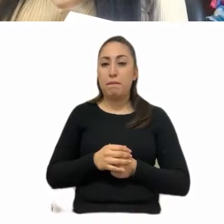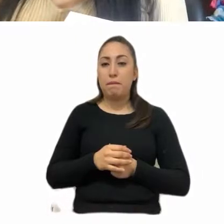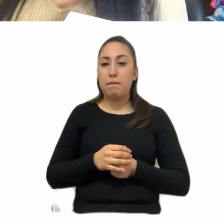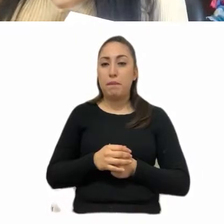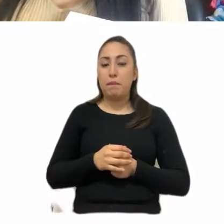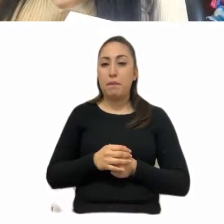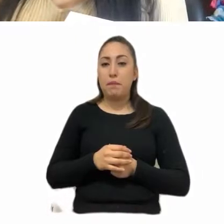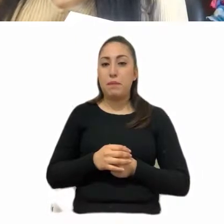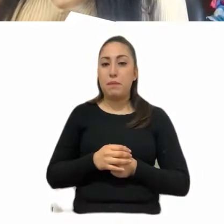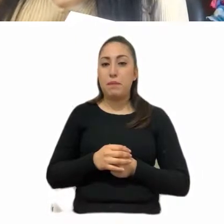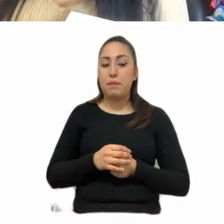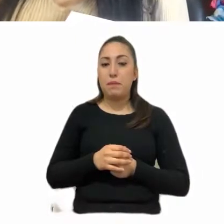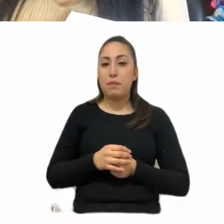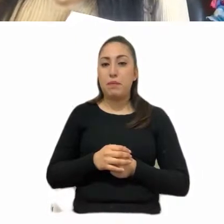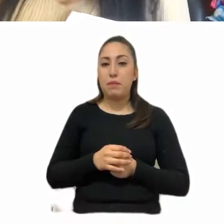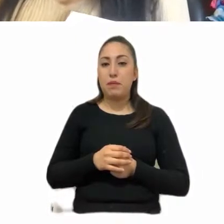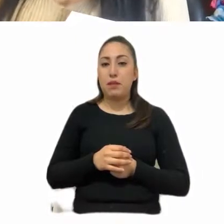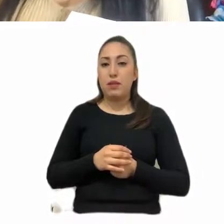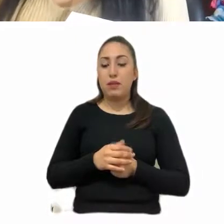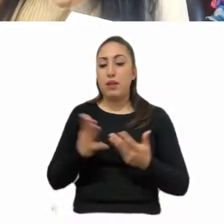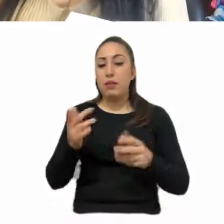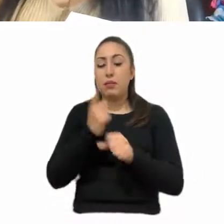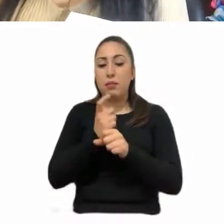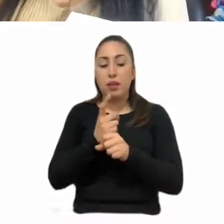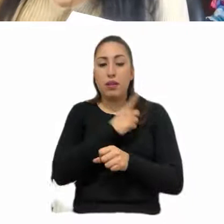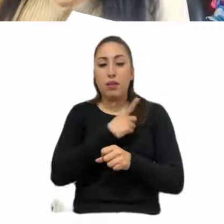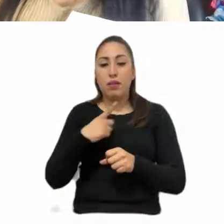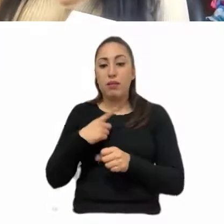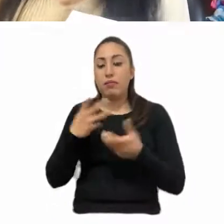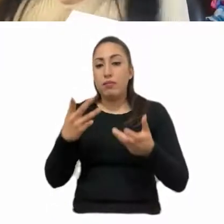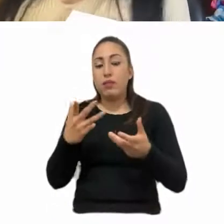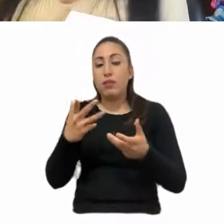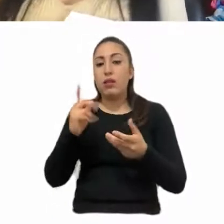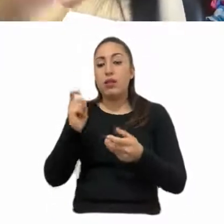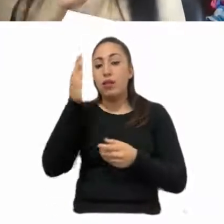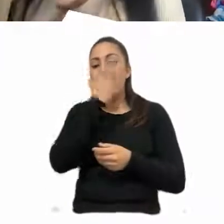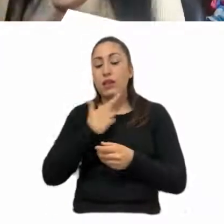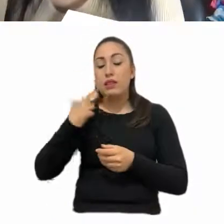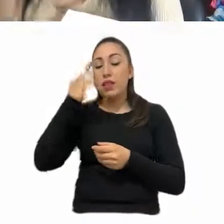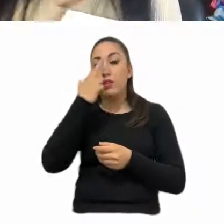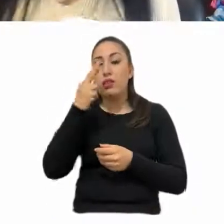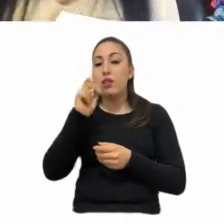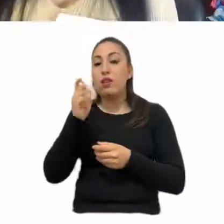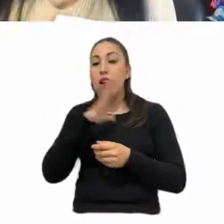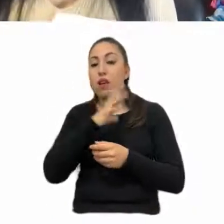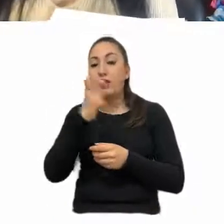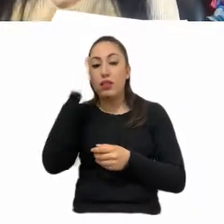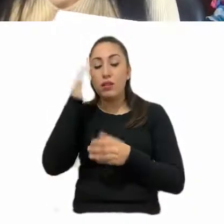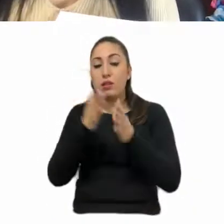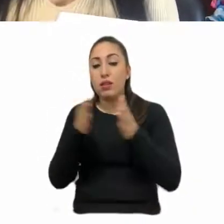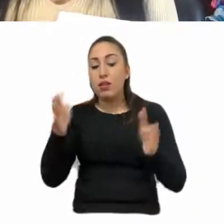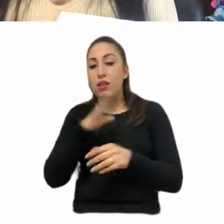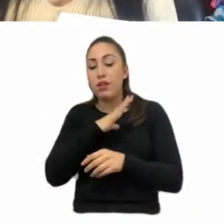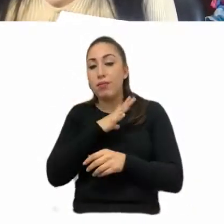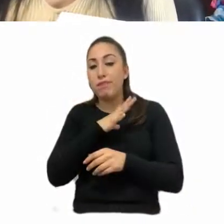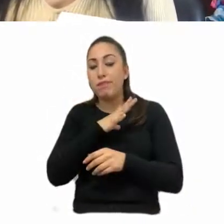hechos o acontecimientos que en base a la teoría de los riesgos, como se puede mencionar, son riesgos, son hechos,